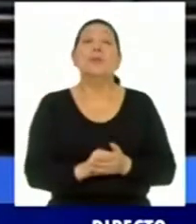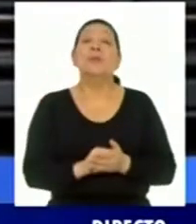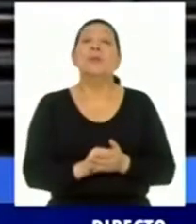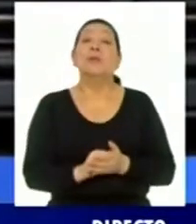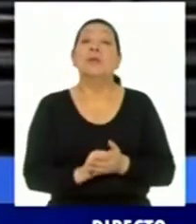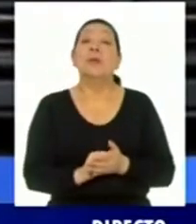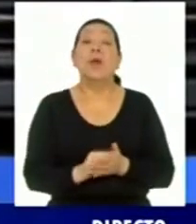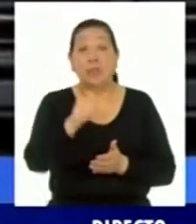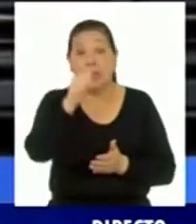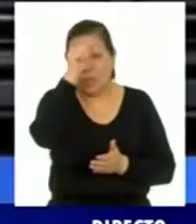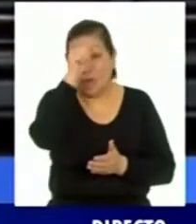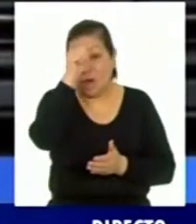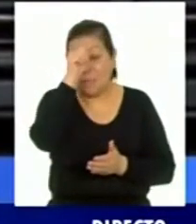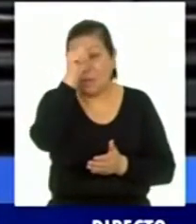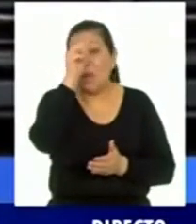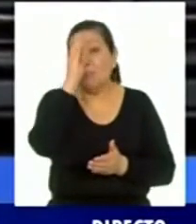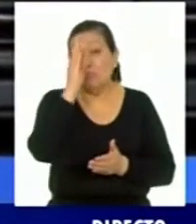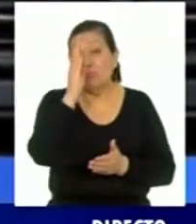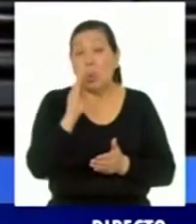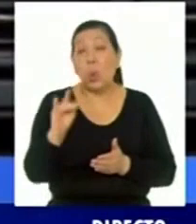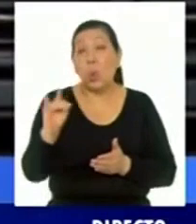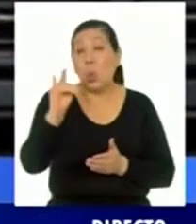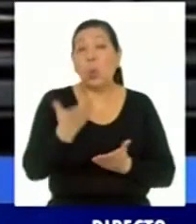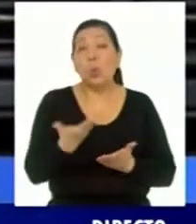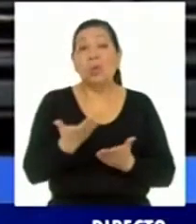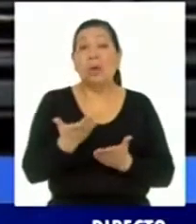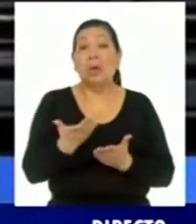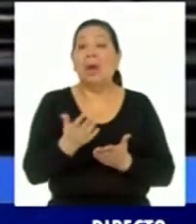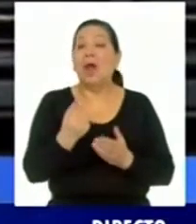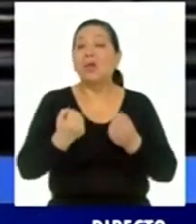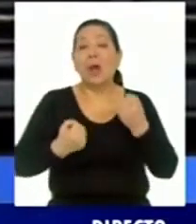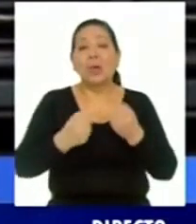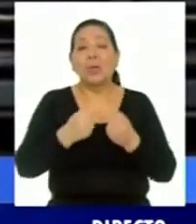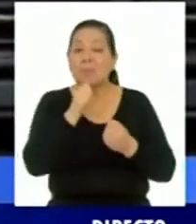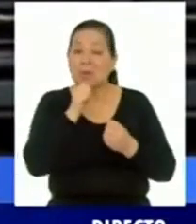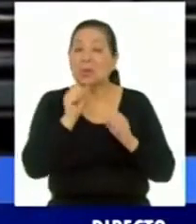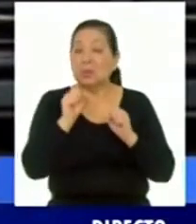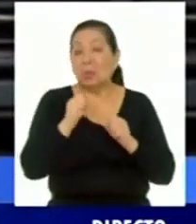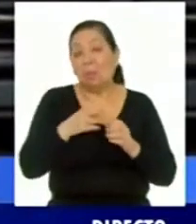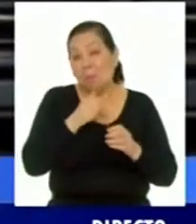los domingos vamos a poder utilizar los vehículos particulares.